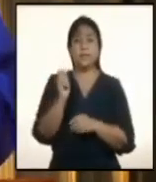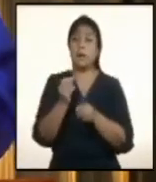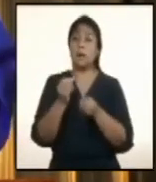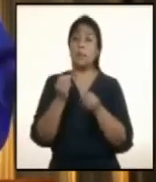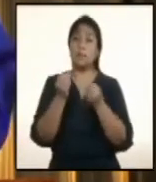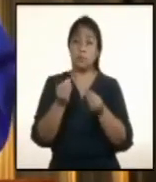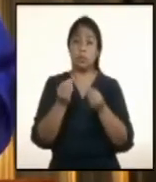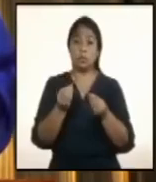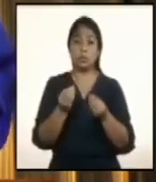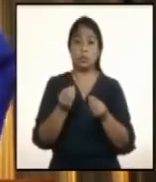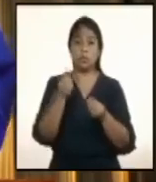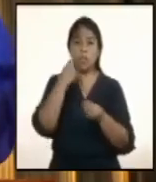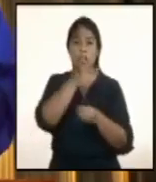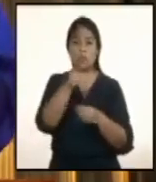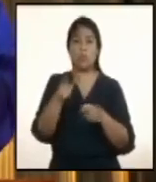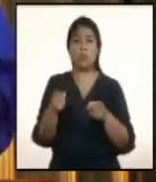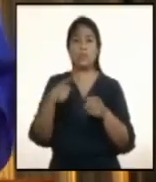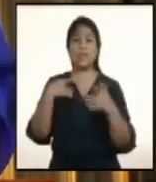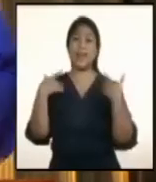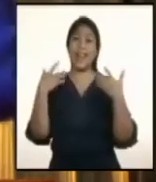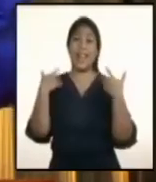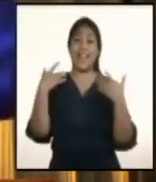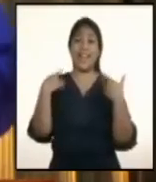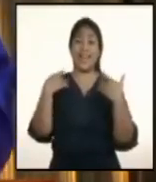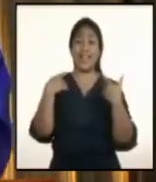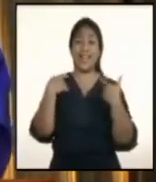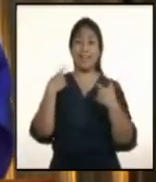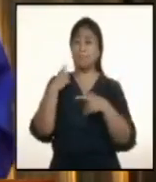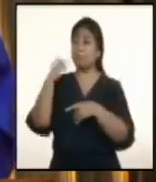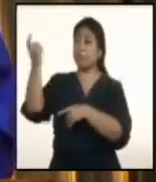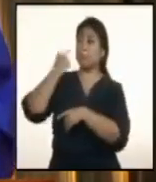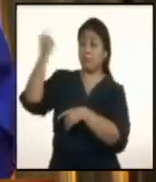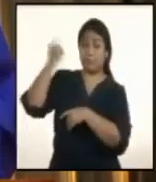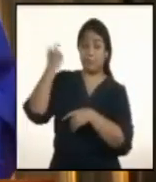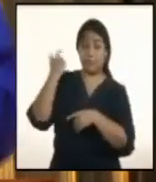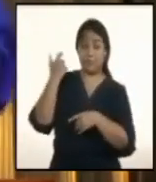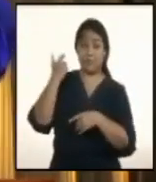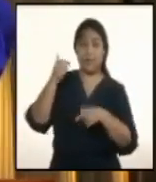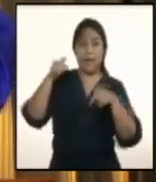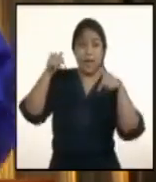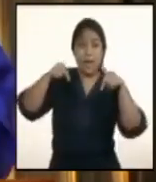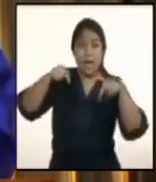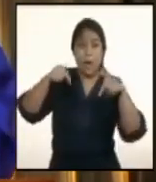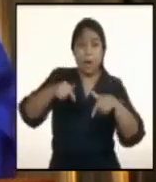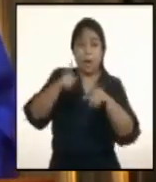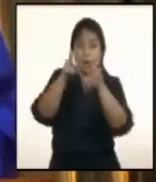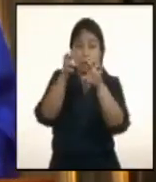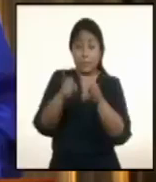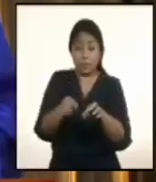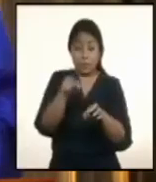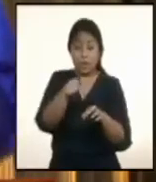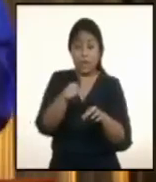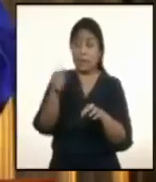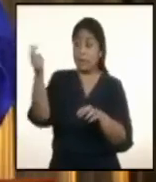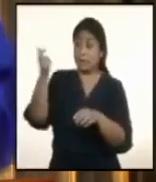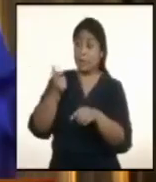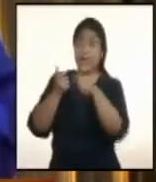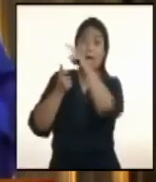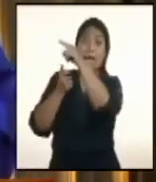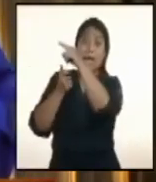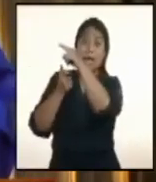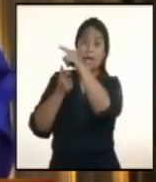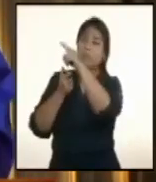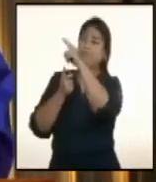alegraban porque les venía el cheque de la remesa. Hoy a esa persona que mandó los cheques los están